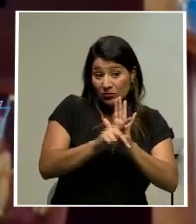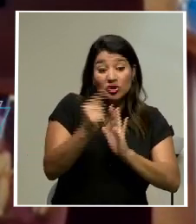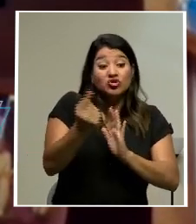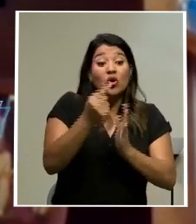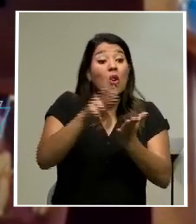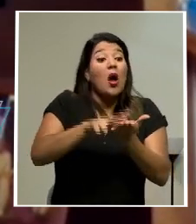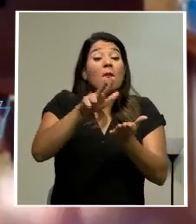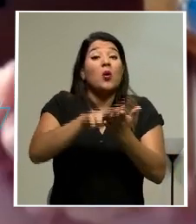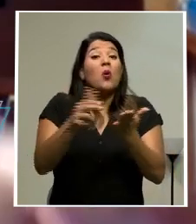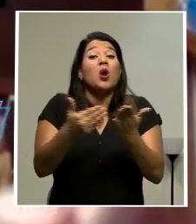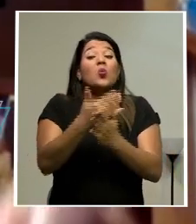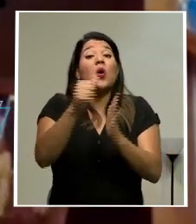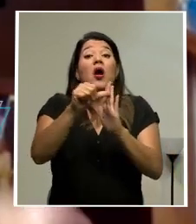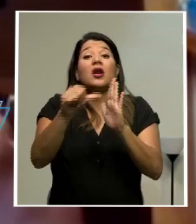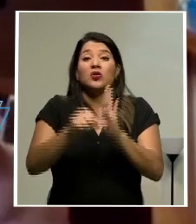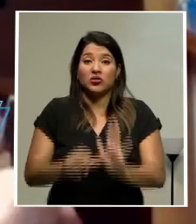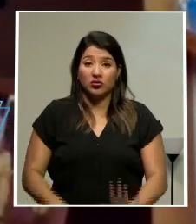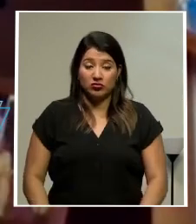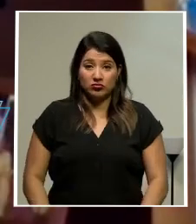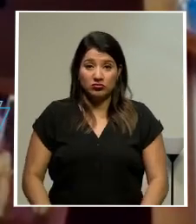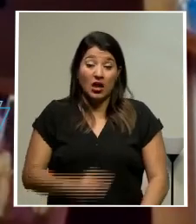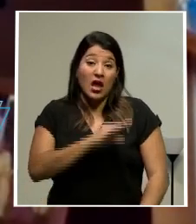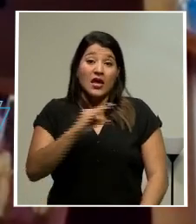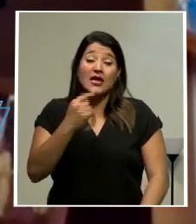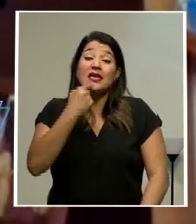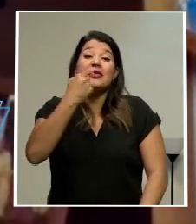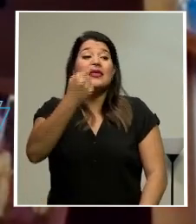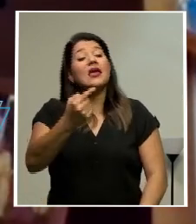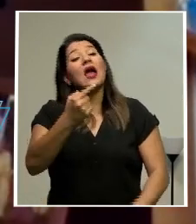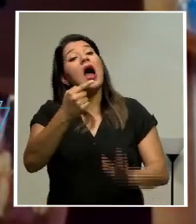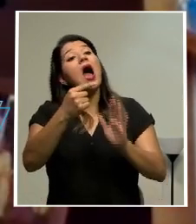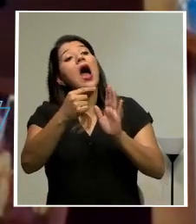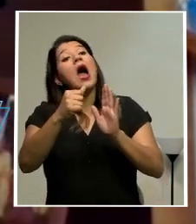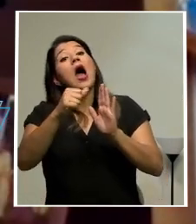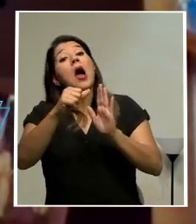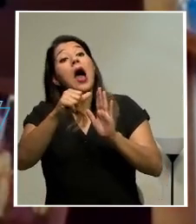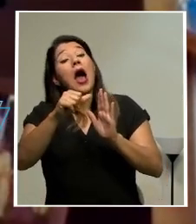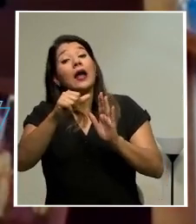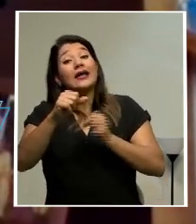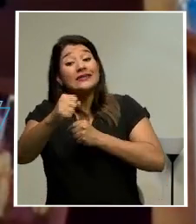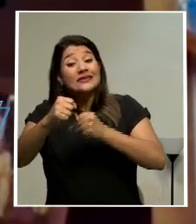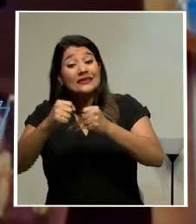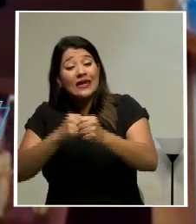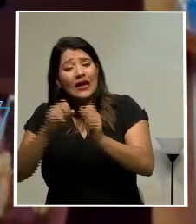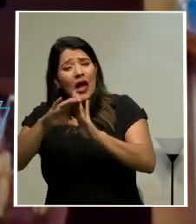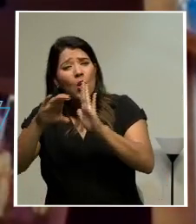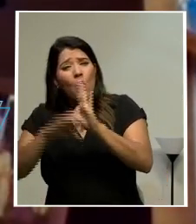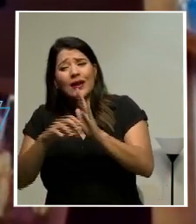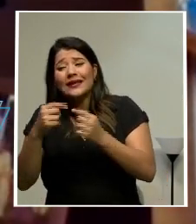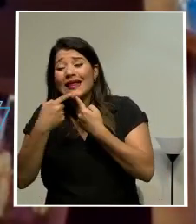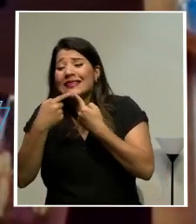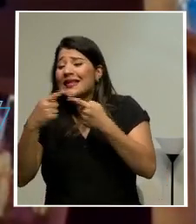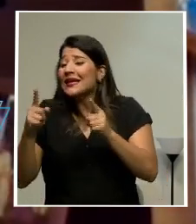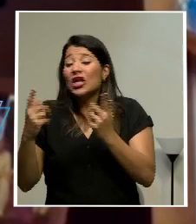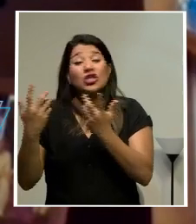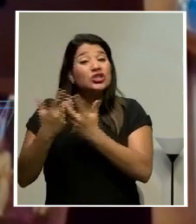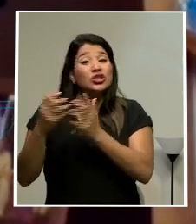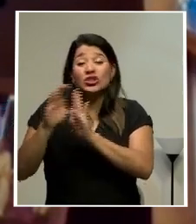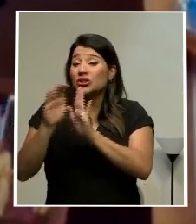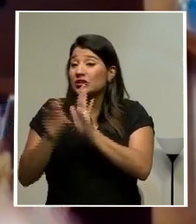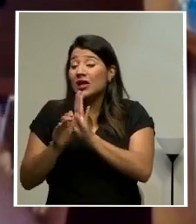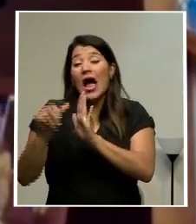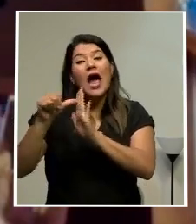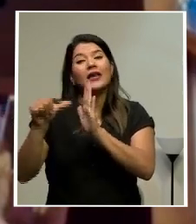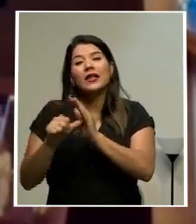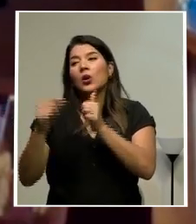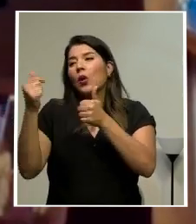los artículos, o los artículos que declaró la Sala inconstitucionales por sus efectos. Va a decir, por ejemplo, en el